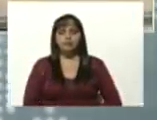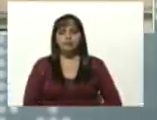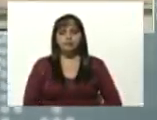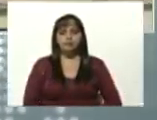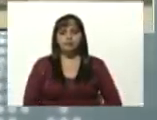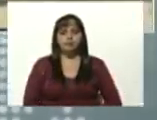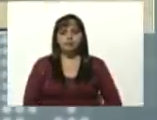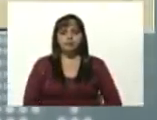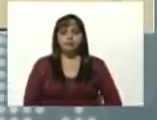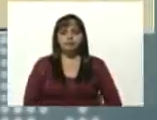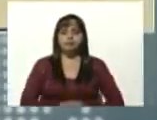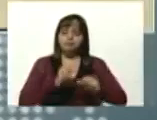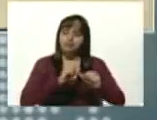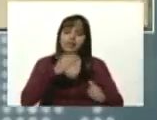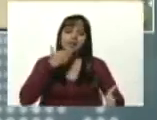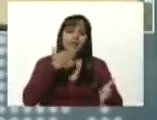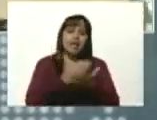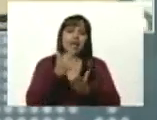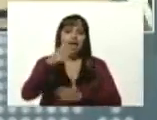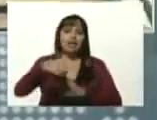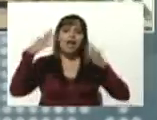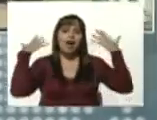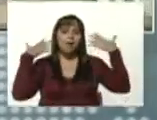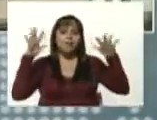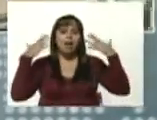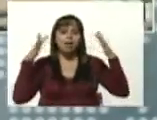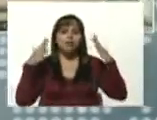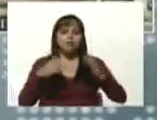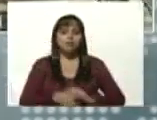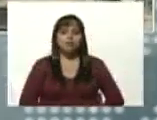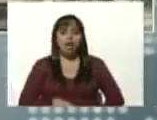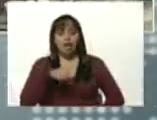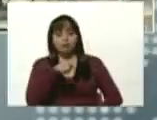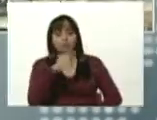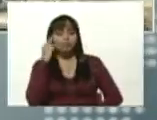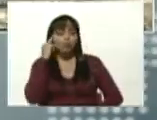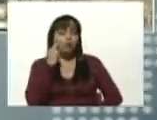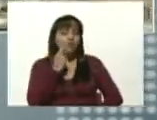Muchas gracias un aplauso desde aquí Saguayana Bella miren